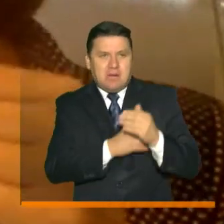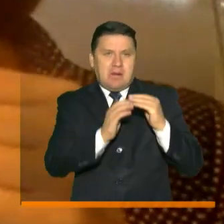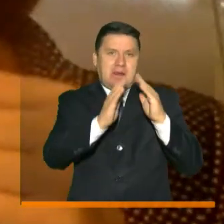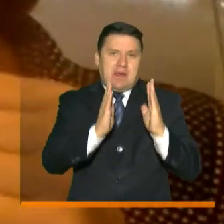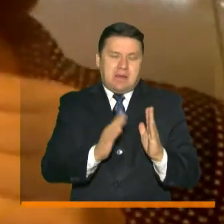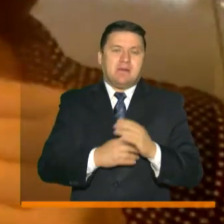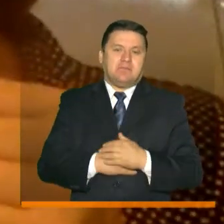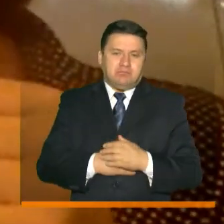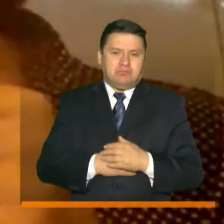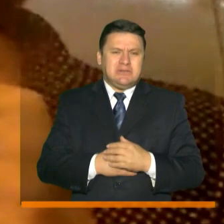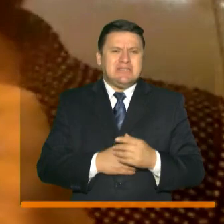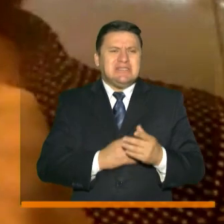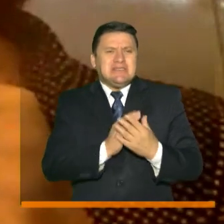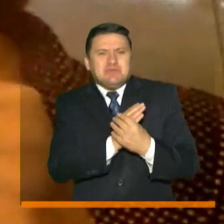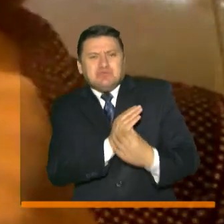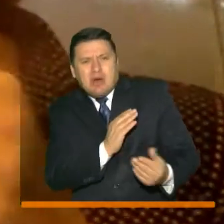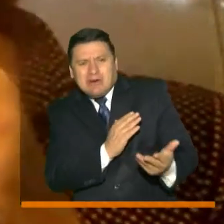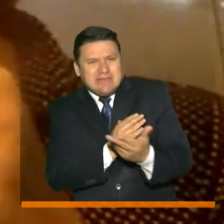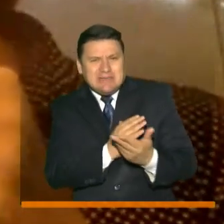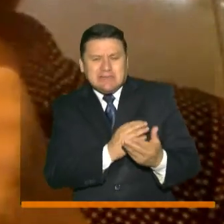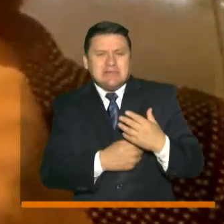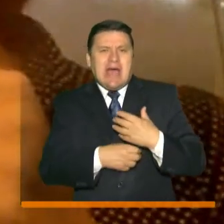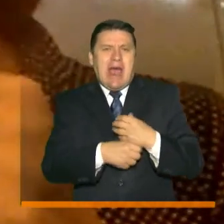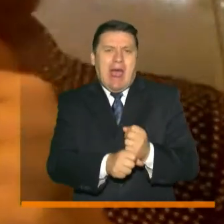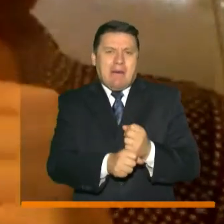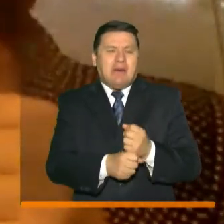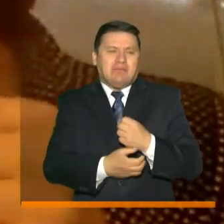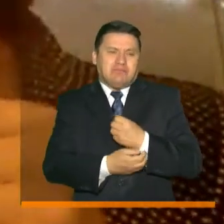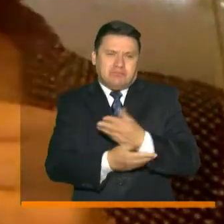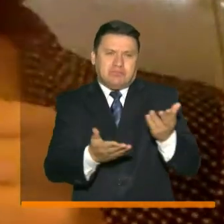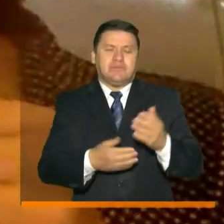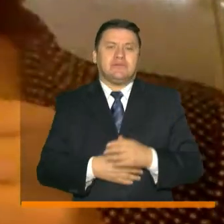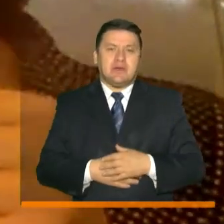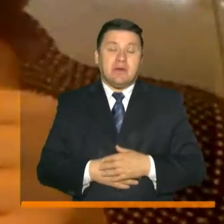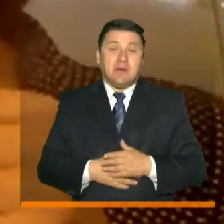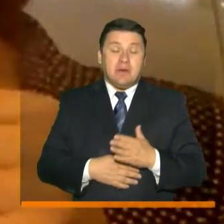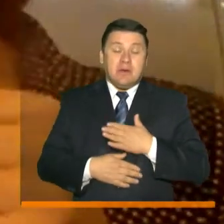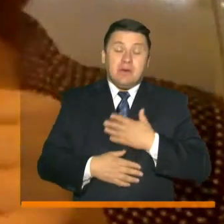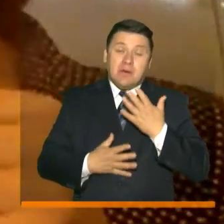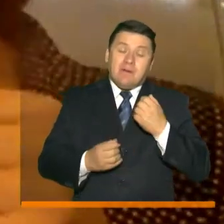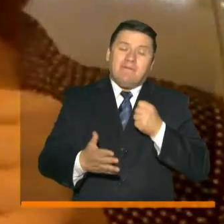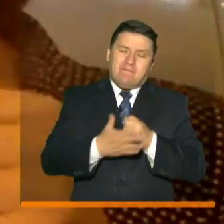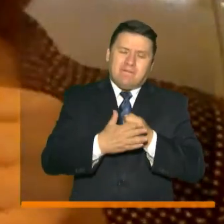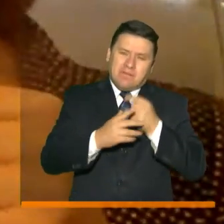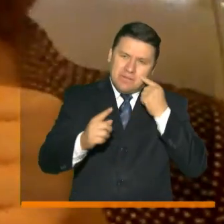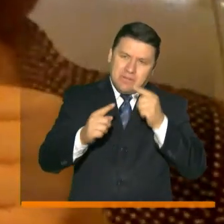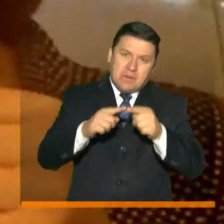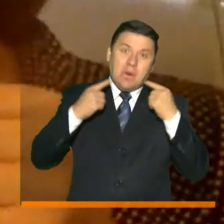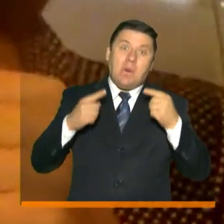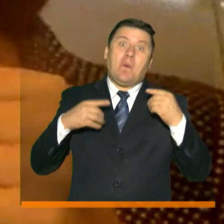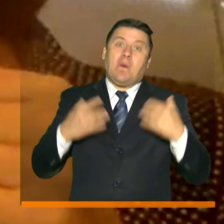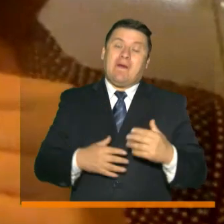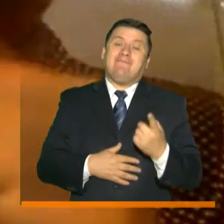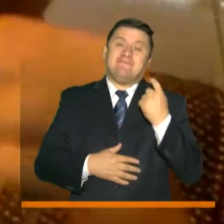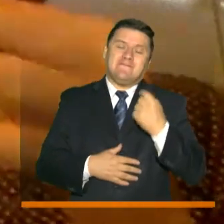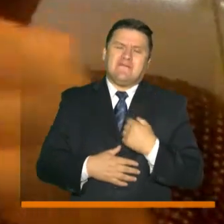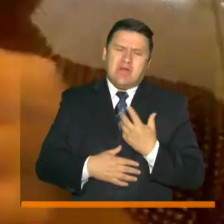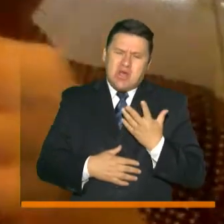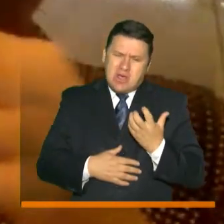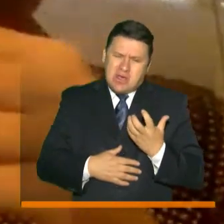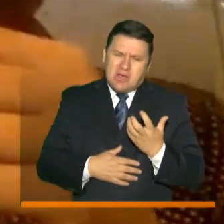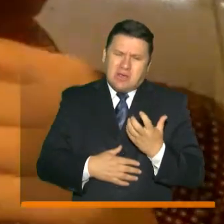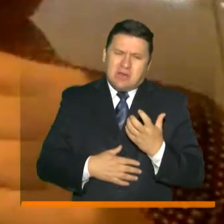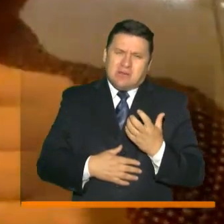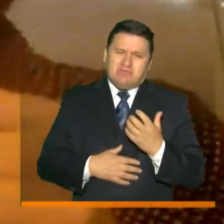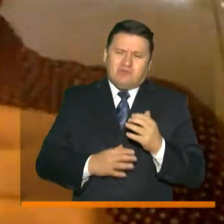casa y combatir de esta manera el hambre. Aún nuestra meta es bien ambiciosa y todos